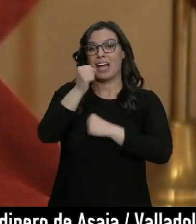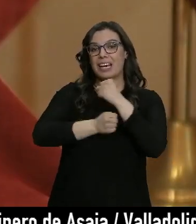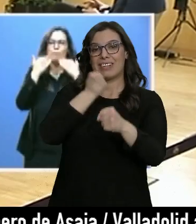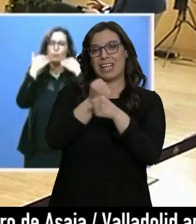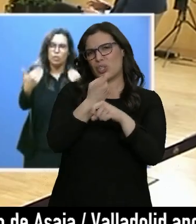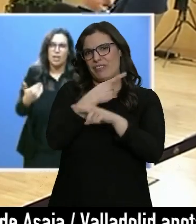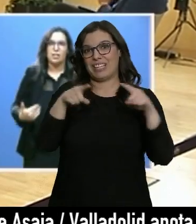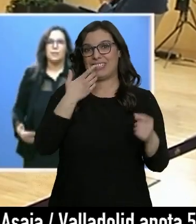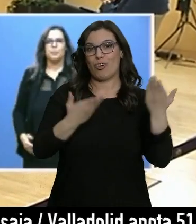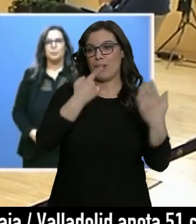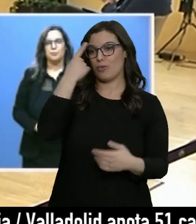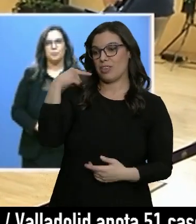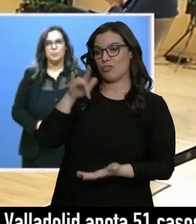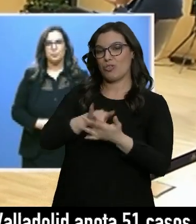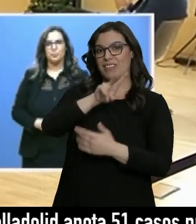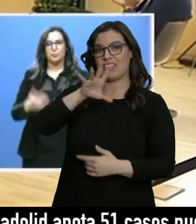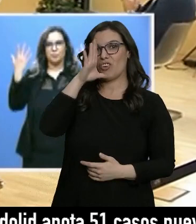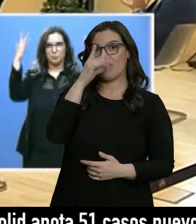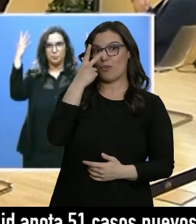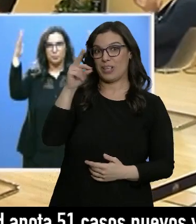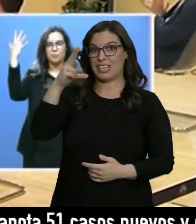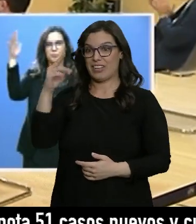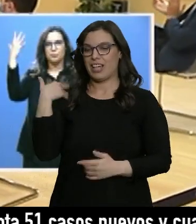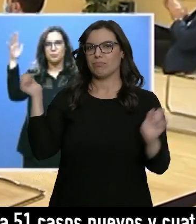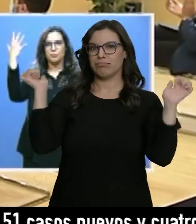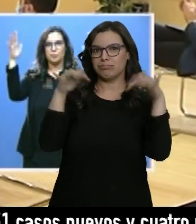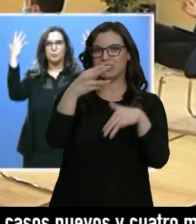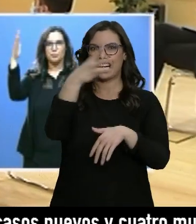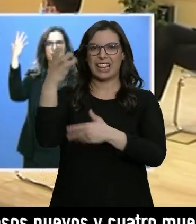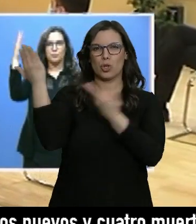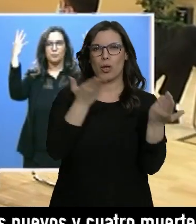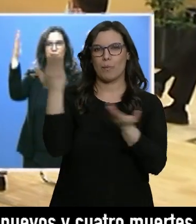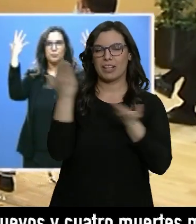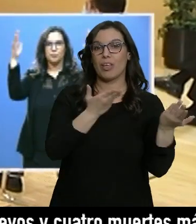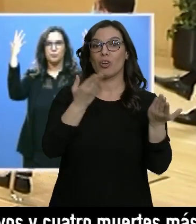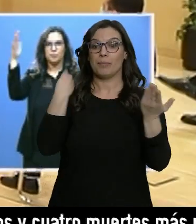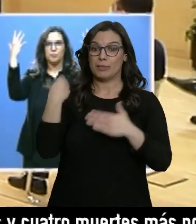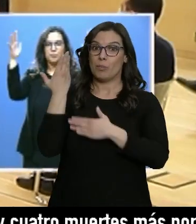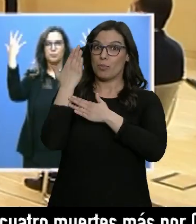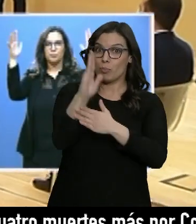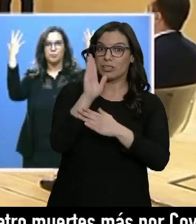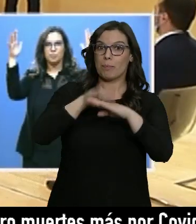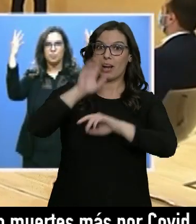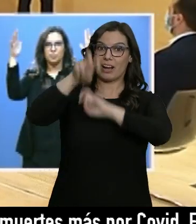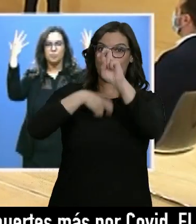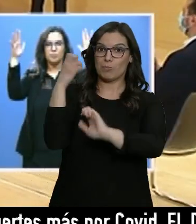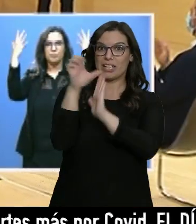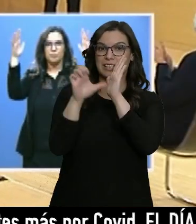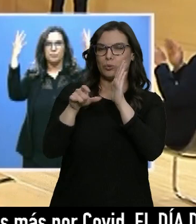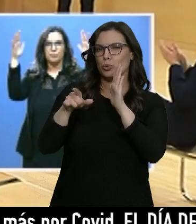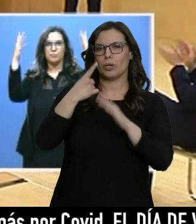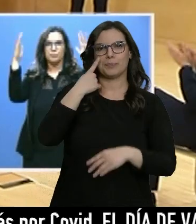distinto al de hace un año, cuando el 25 de febrero las Cortes reunieron a 300 invitados y la propuesta de reforma del Estatuto de Autonomía